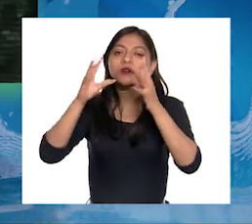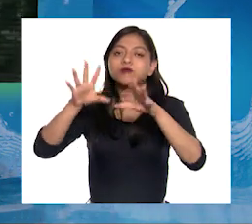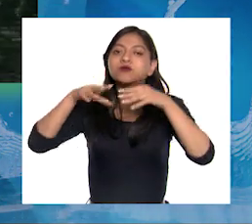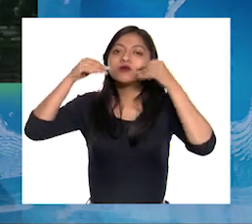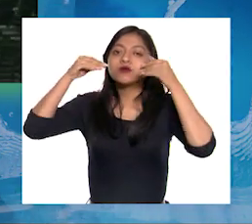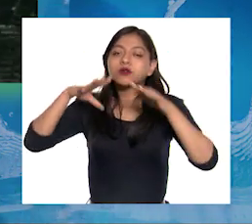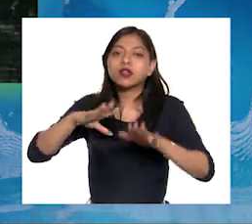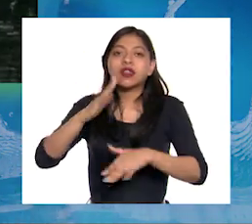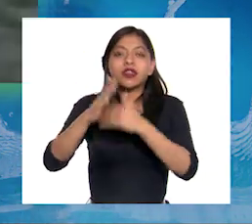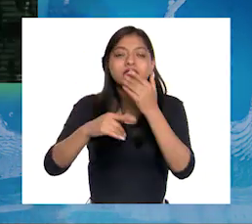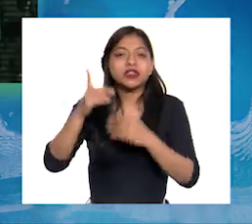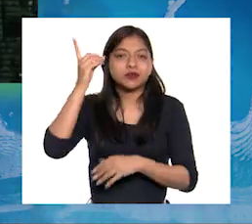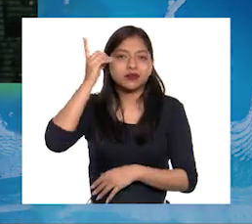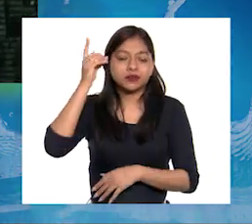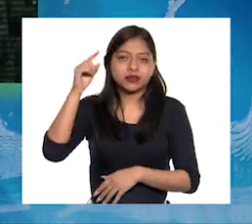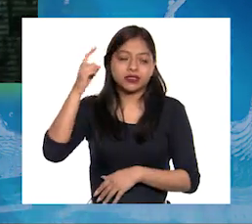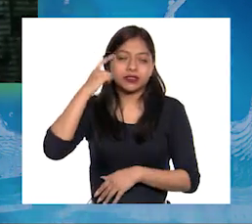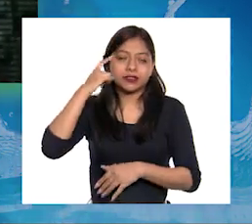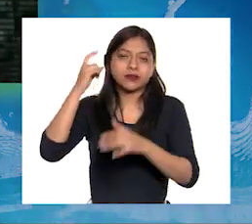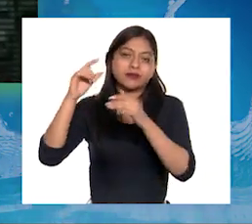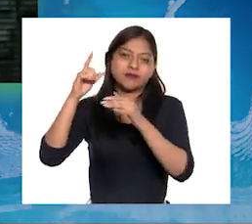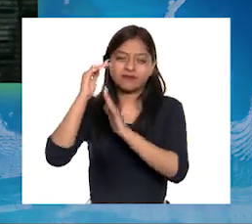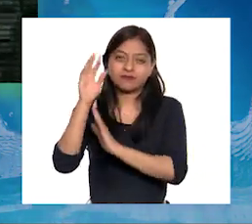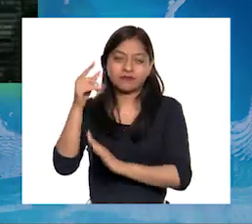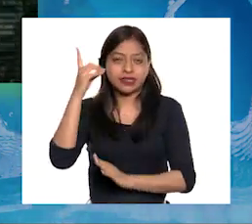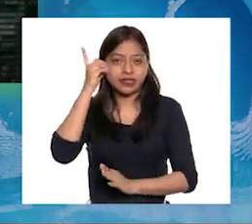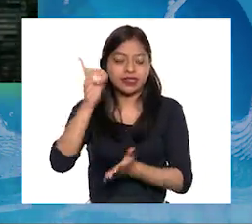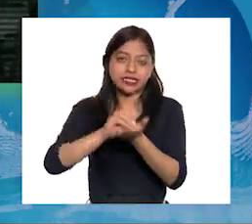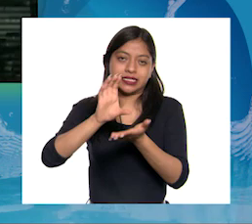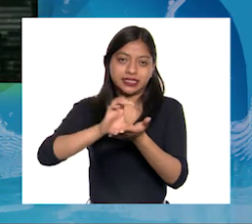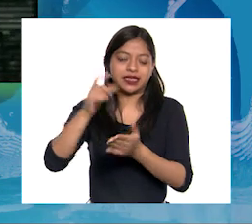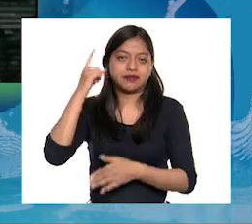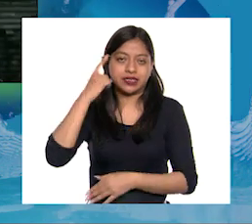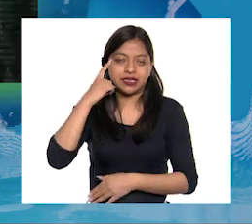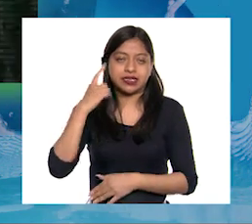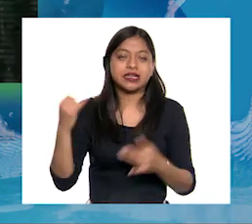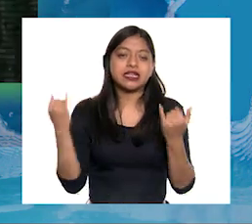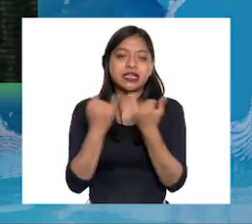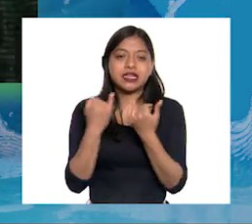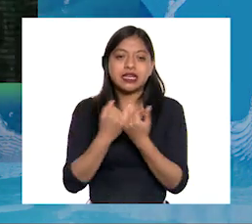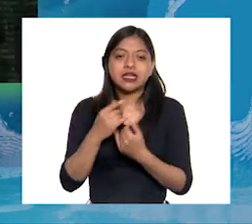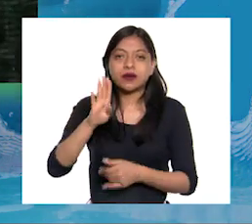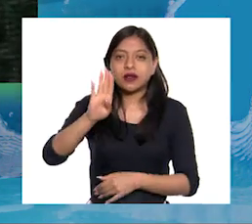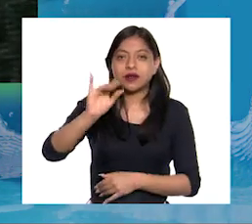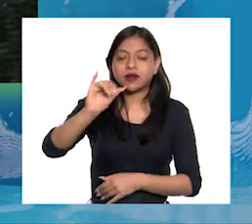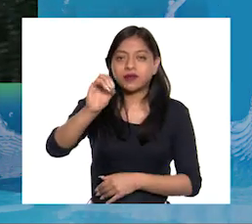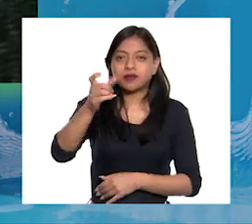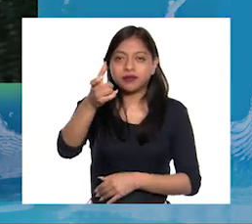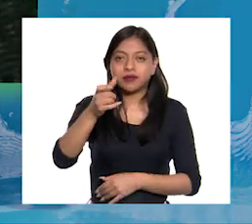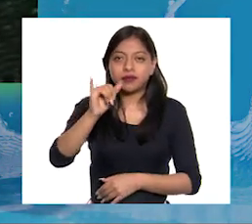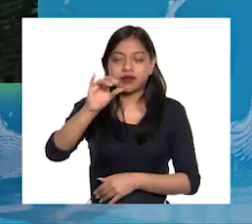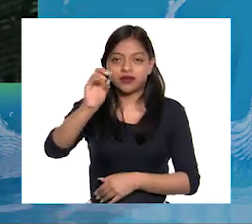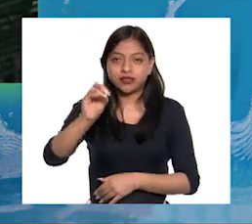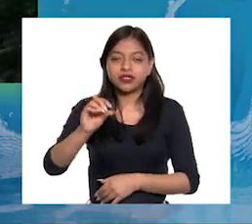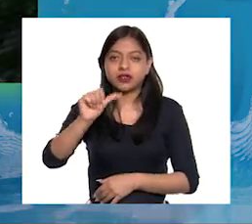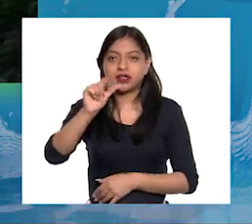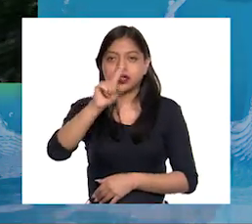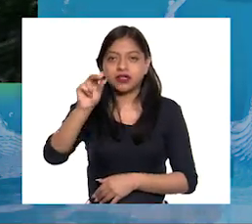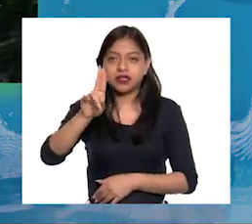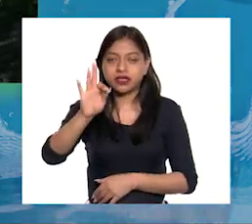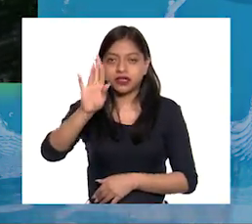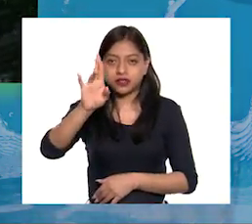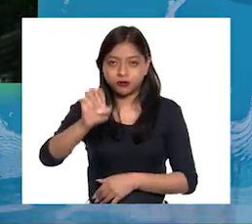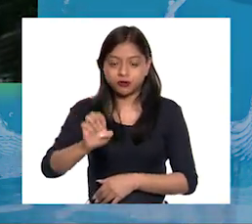discapacidad intelectual Bióxido de azufre Irritación en nariz y garganta, así como broncoconstricción y diarrea en personas